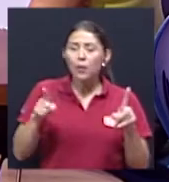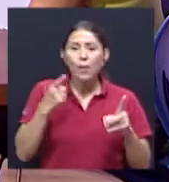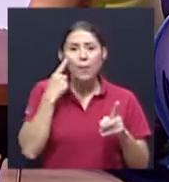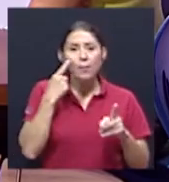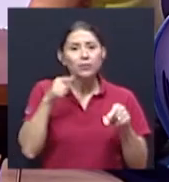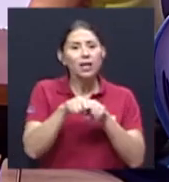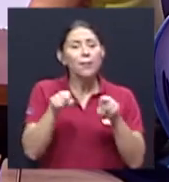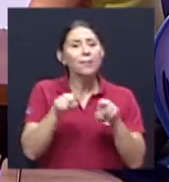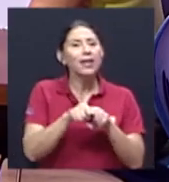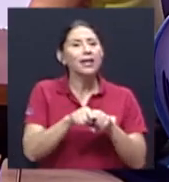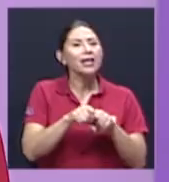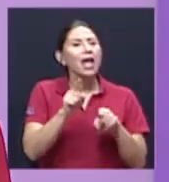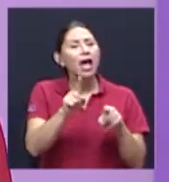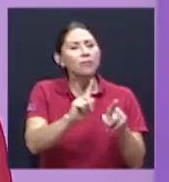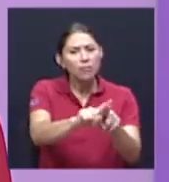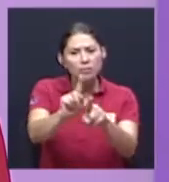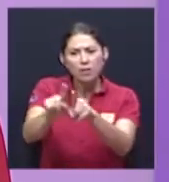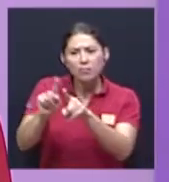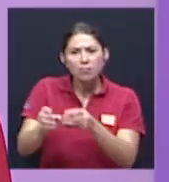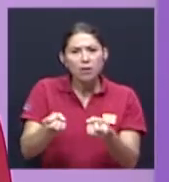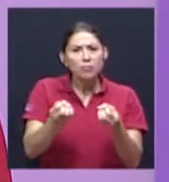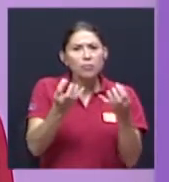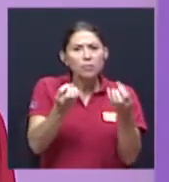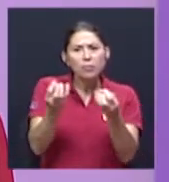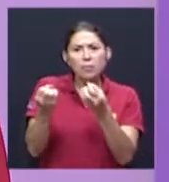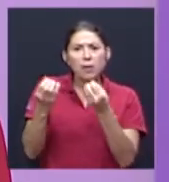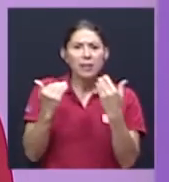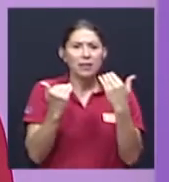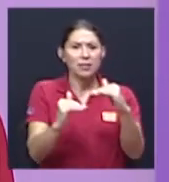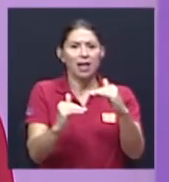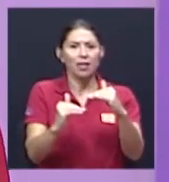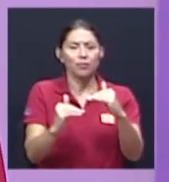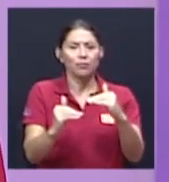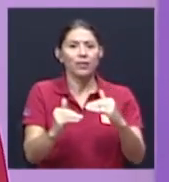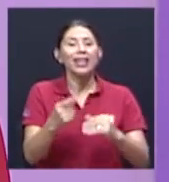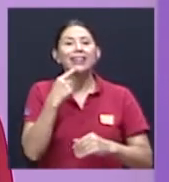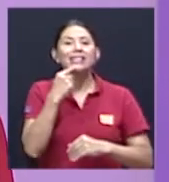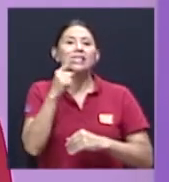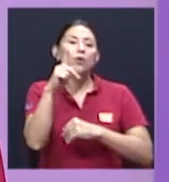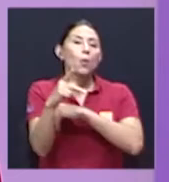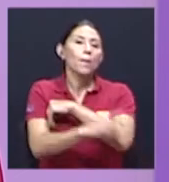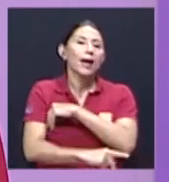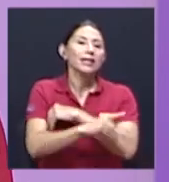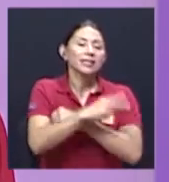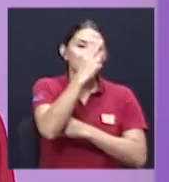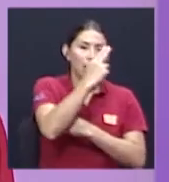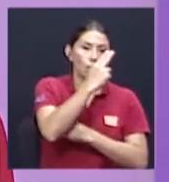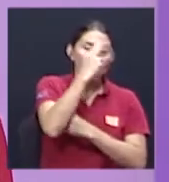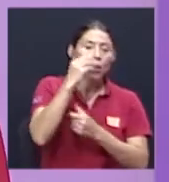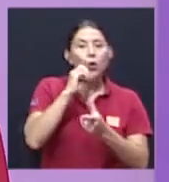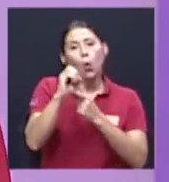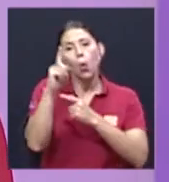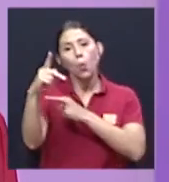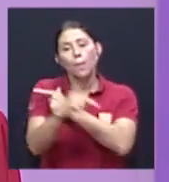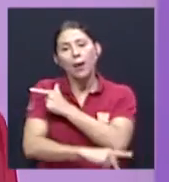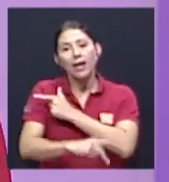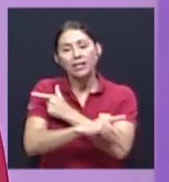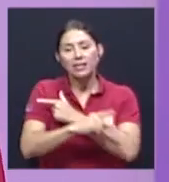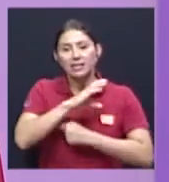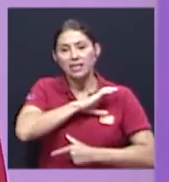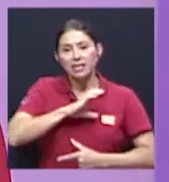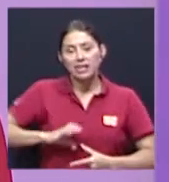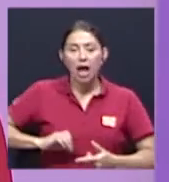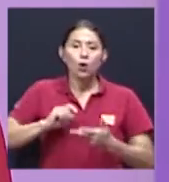el asunto es que no tiene mucho sentido decir que un país es católico, o es cristiano, o es musulmán,